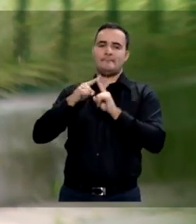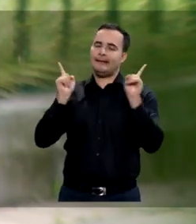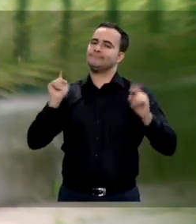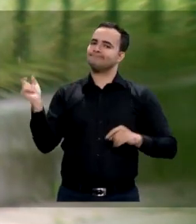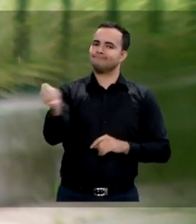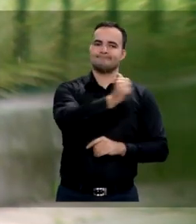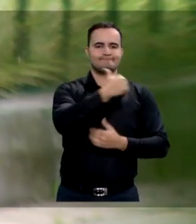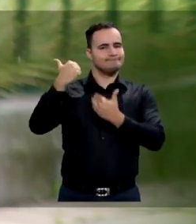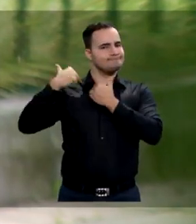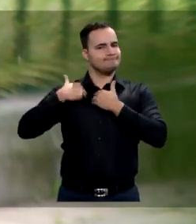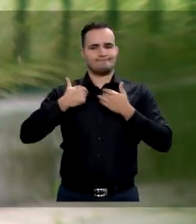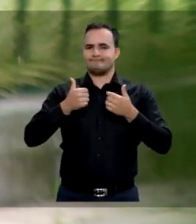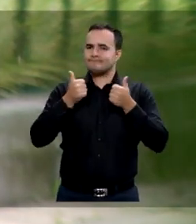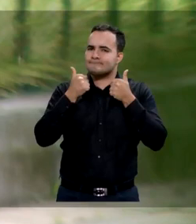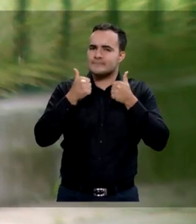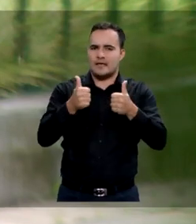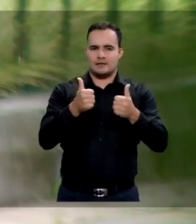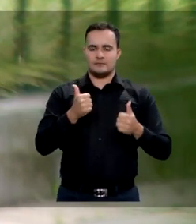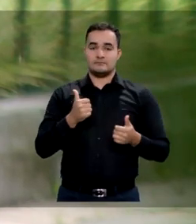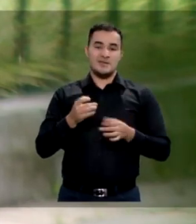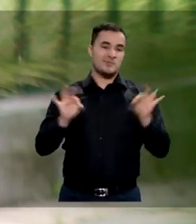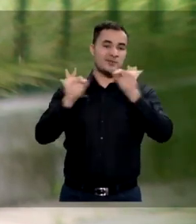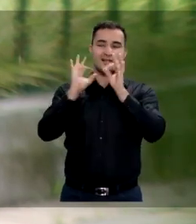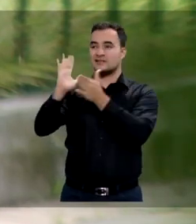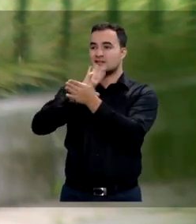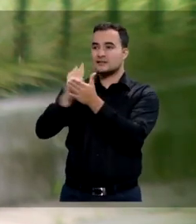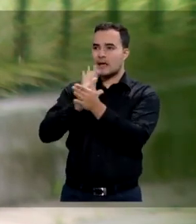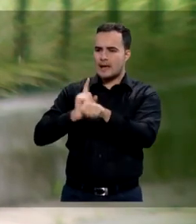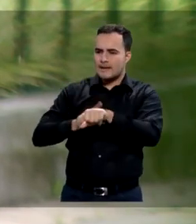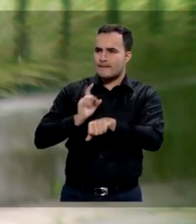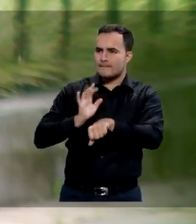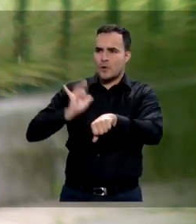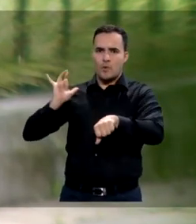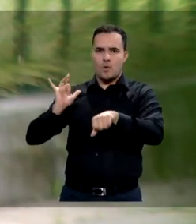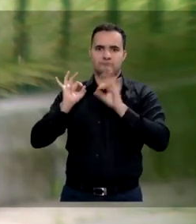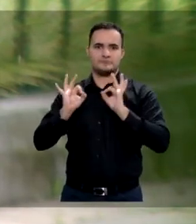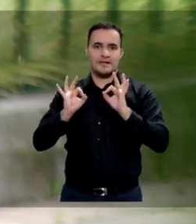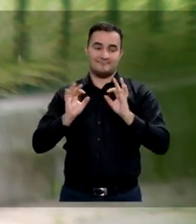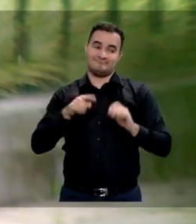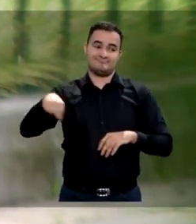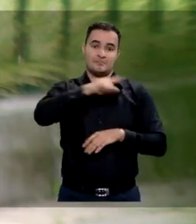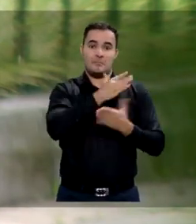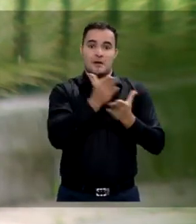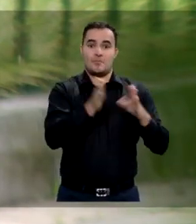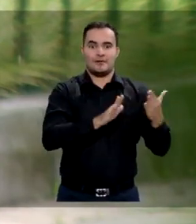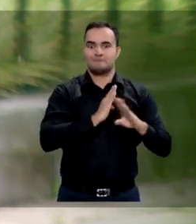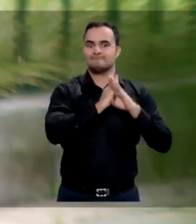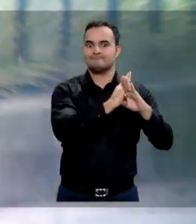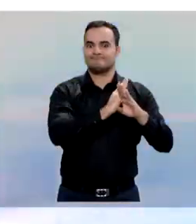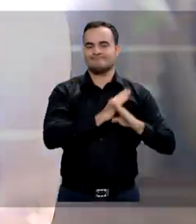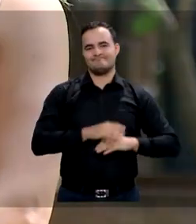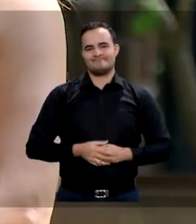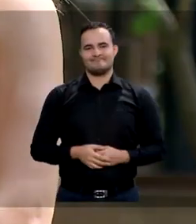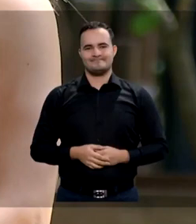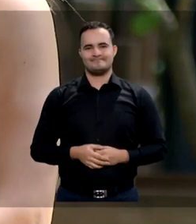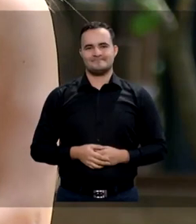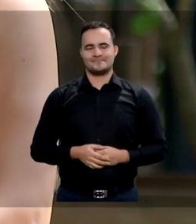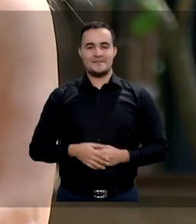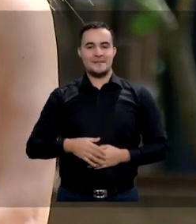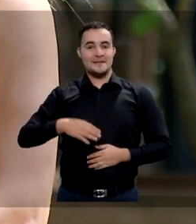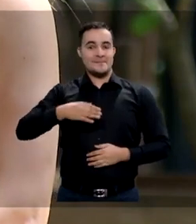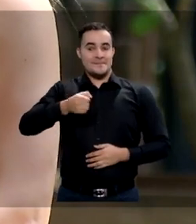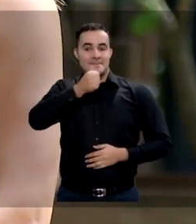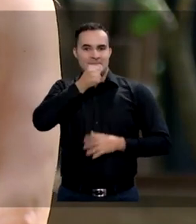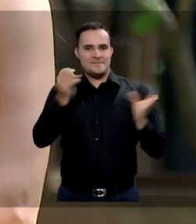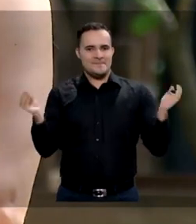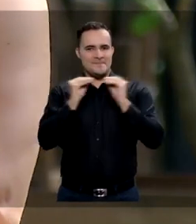salud y la de quienes los rodean. Acceder a información oportuna y pequeñas acciones ayudan a salvar vidas. En Medellín